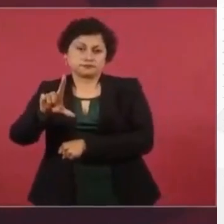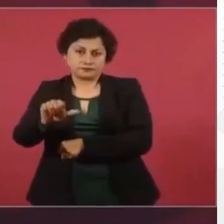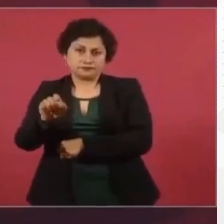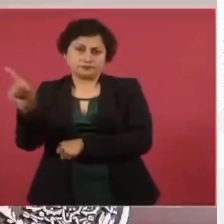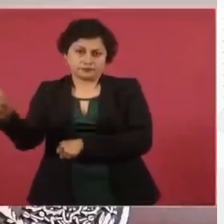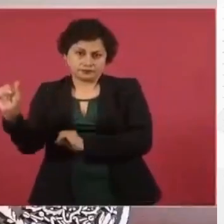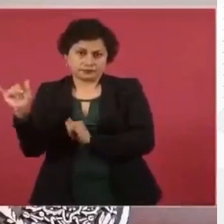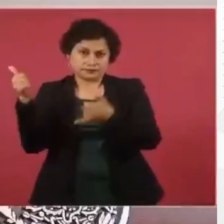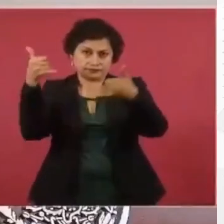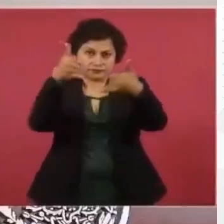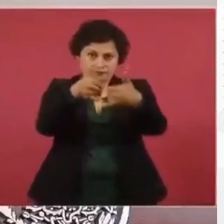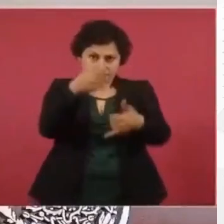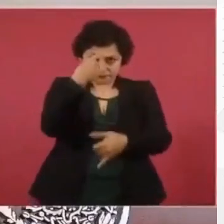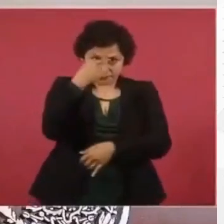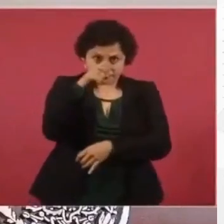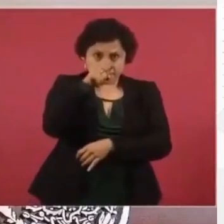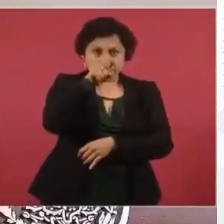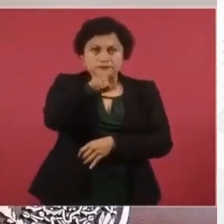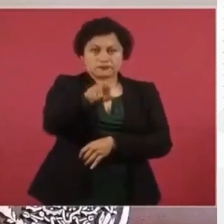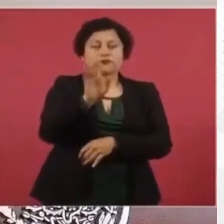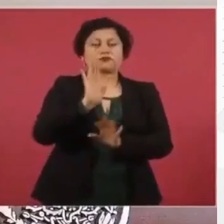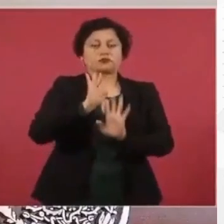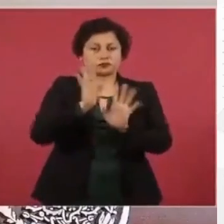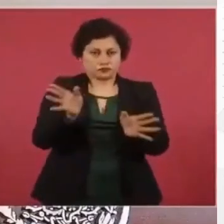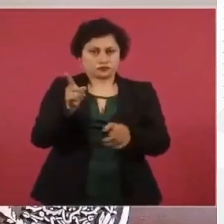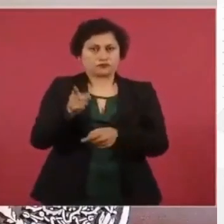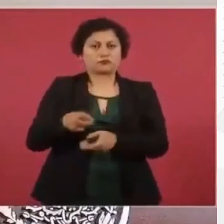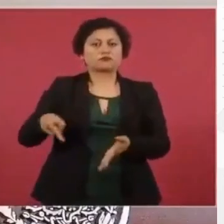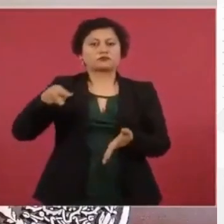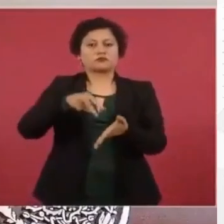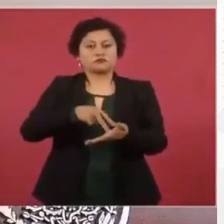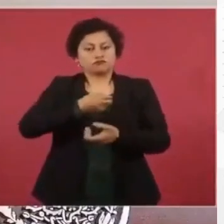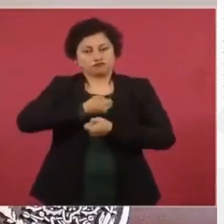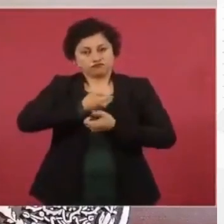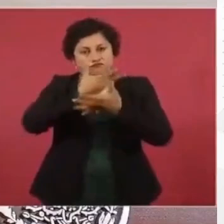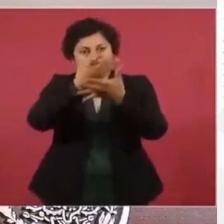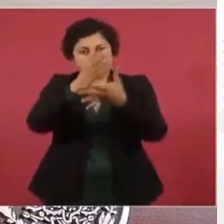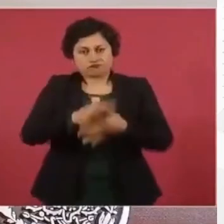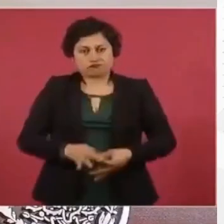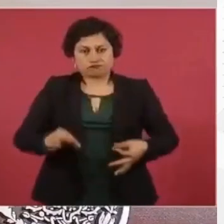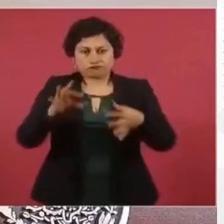lo que